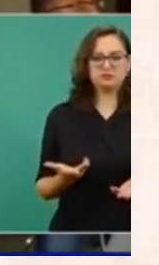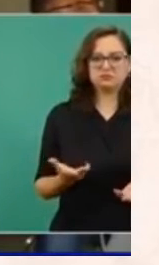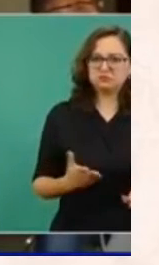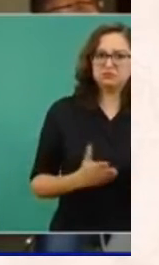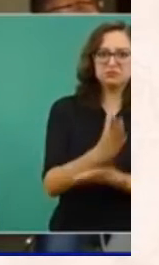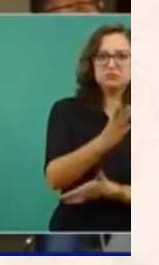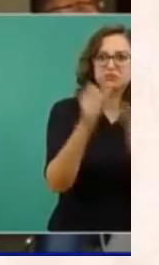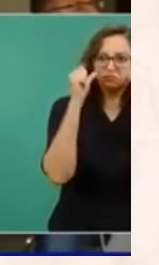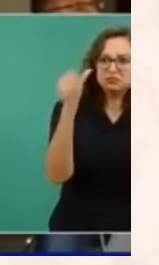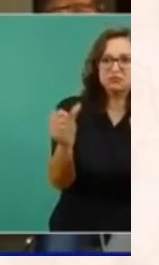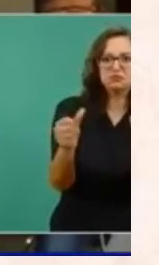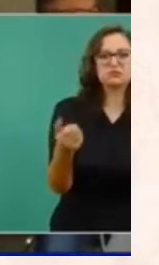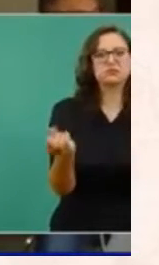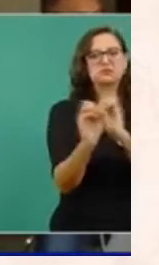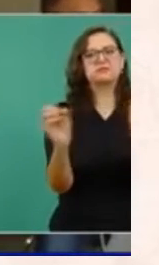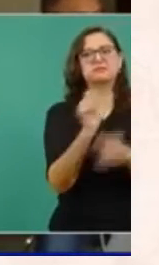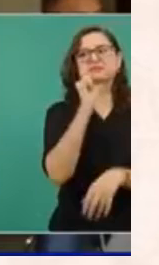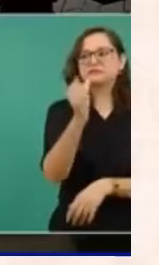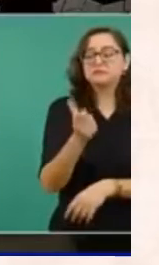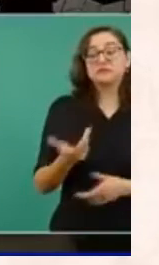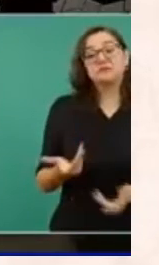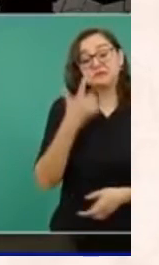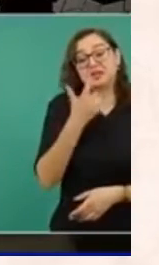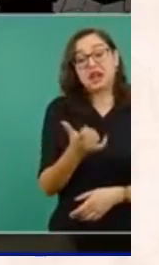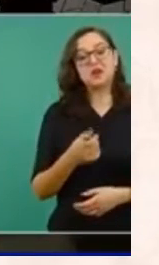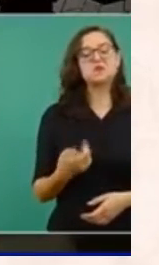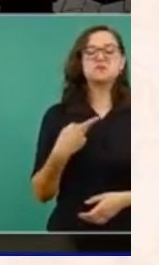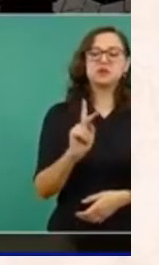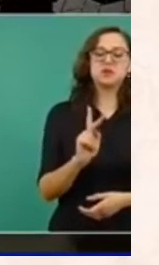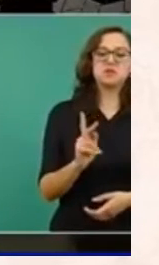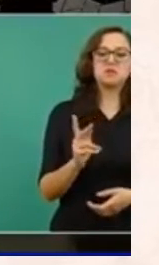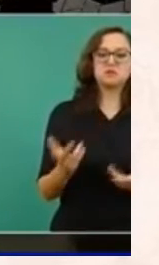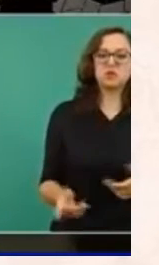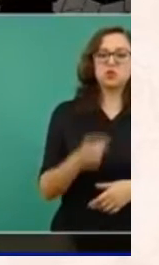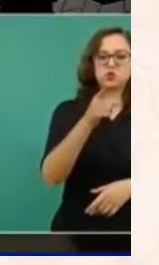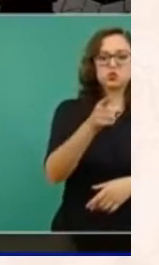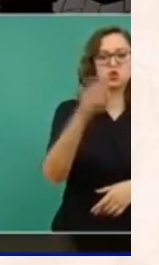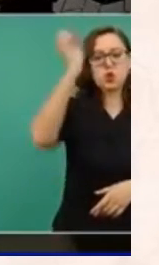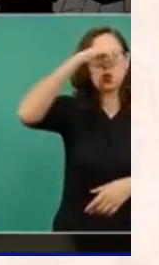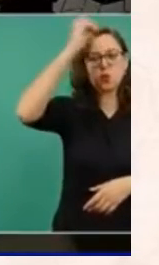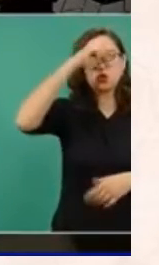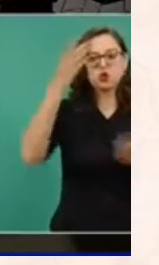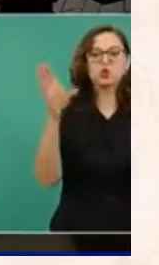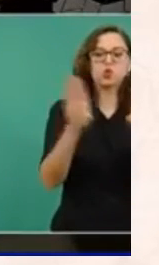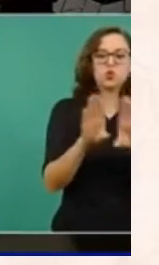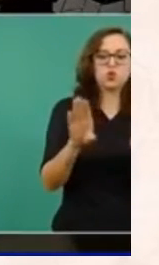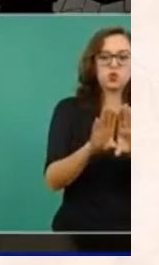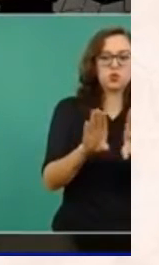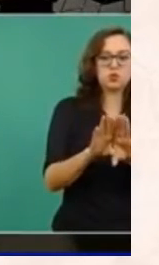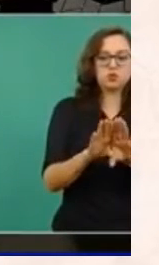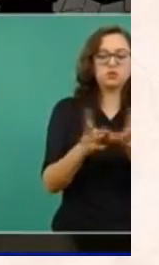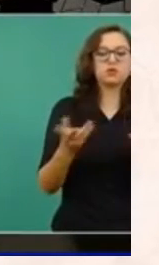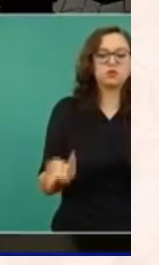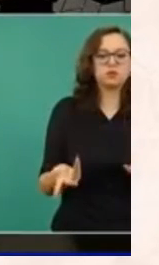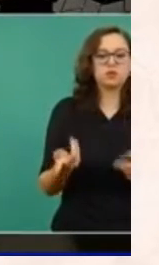su opinión al respecto y si hay manera de, pues, bueno, alertar, que a lo mejor ya lo se está haciendo